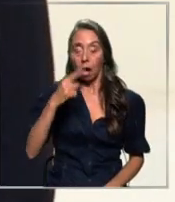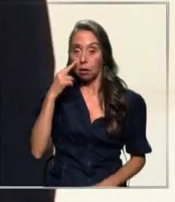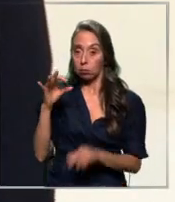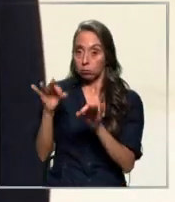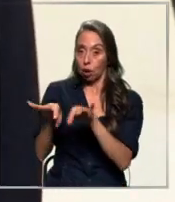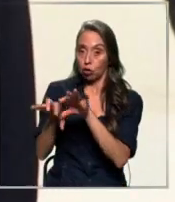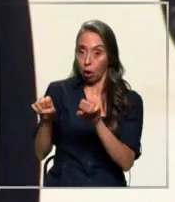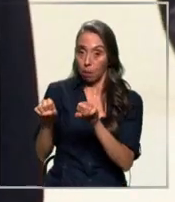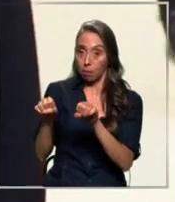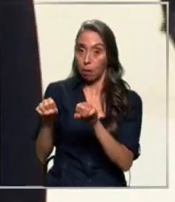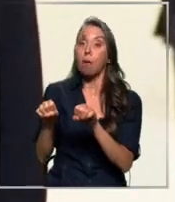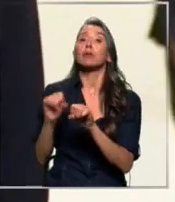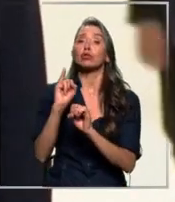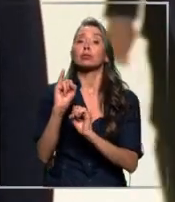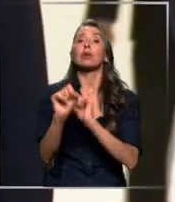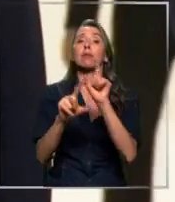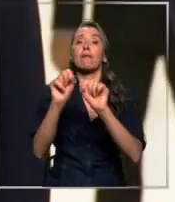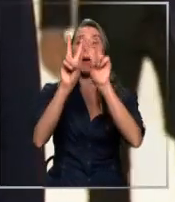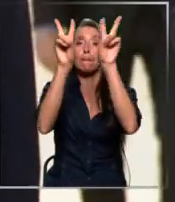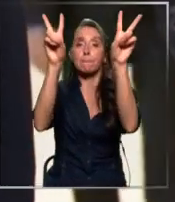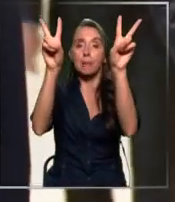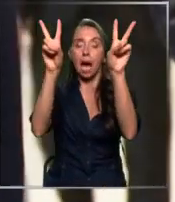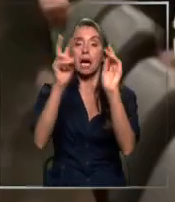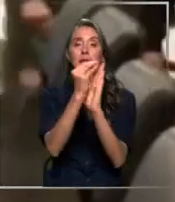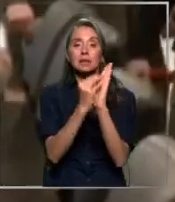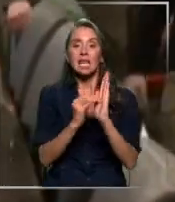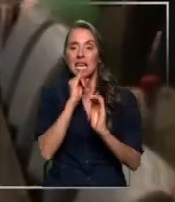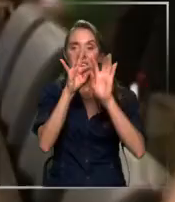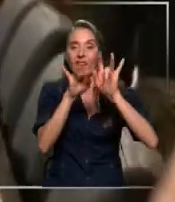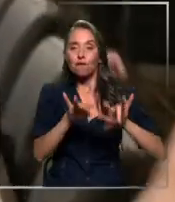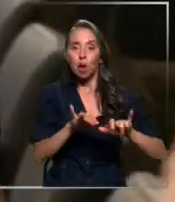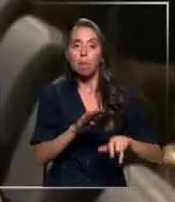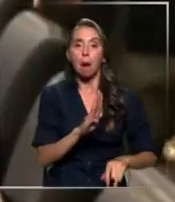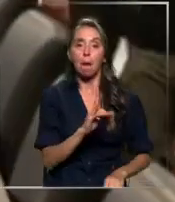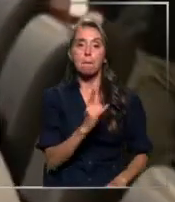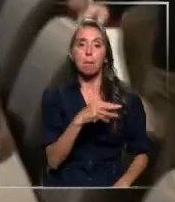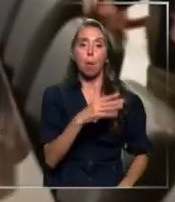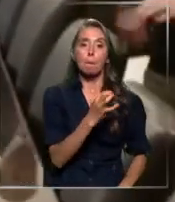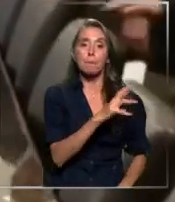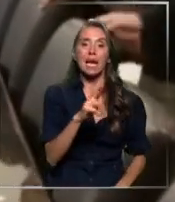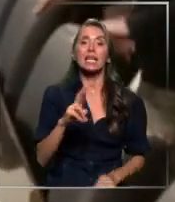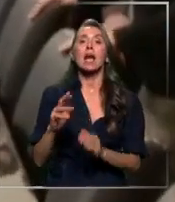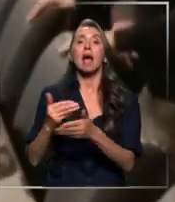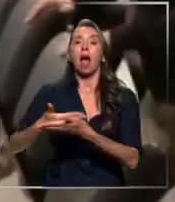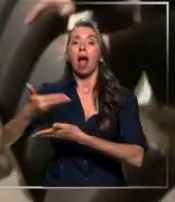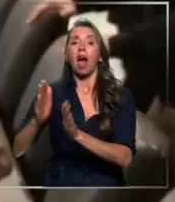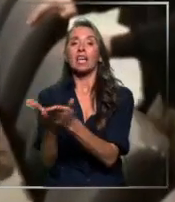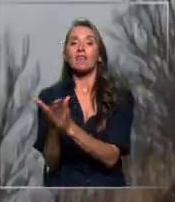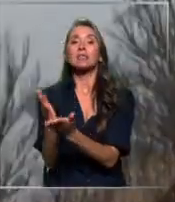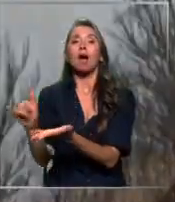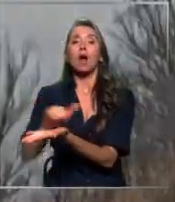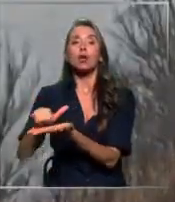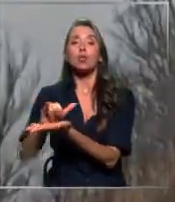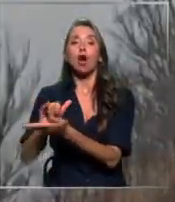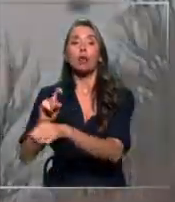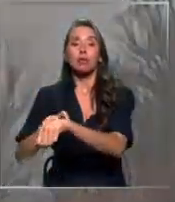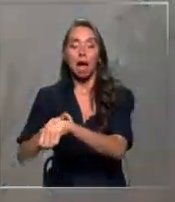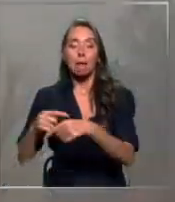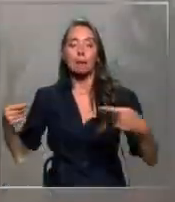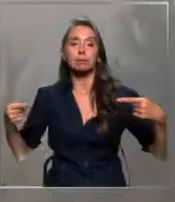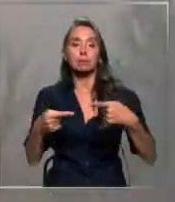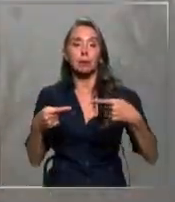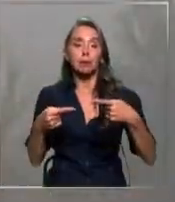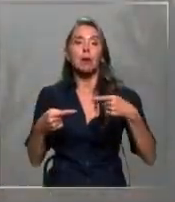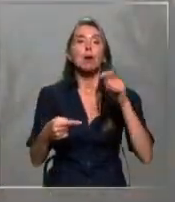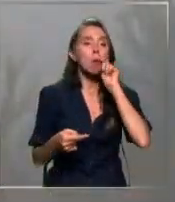compromiso de buena fe con la paz, según informes de medios como Bloomberg y el New York Times. Todo esto se da luego del duro enfrentamiento con el presidente ucraniano